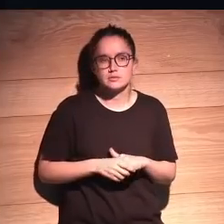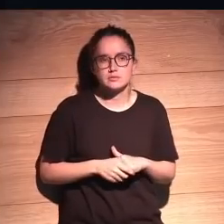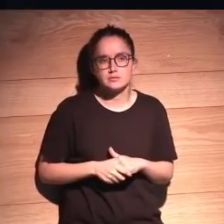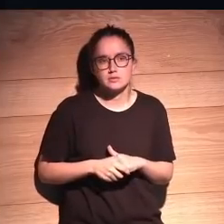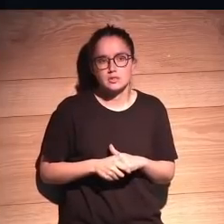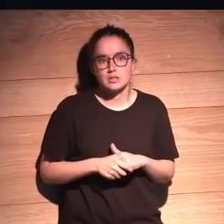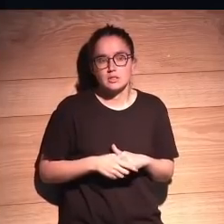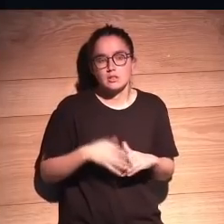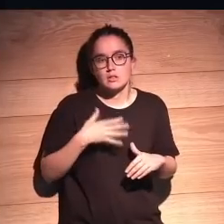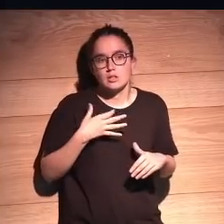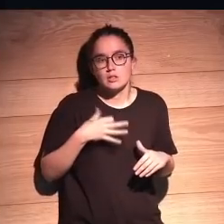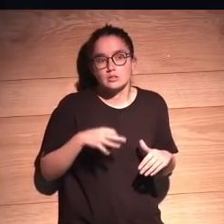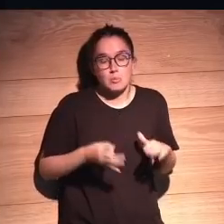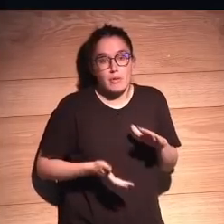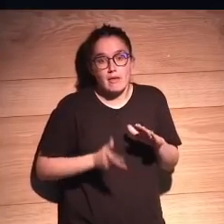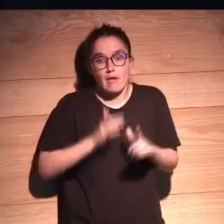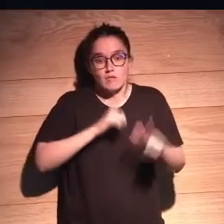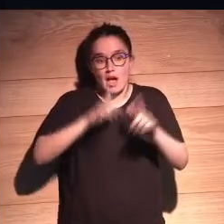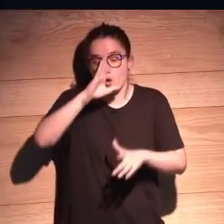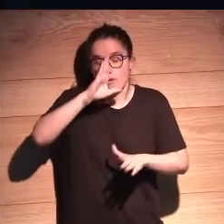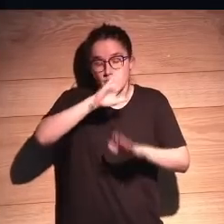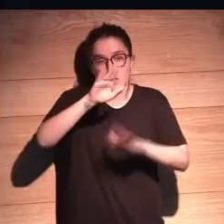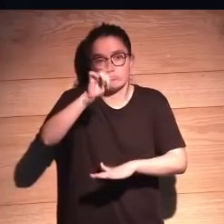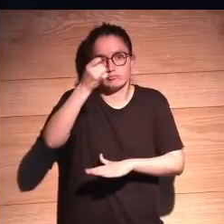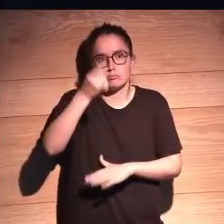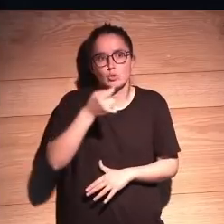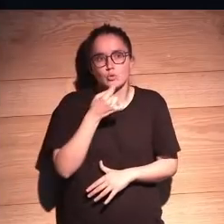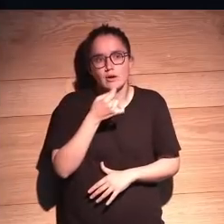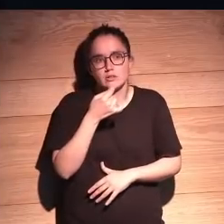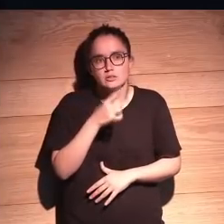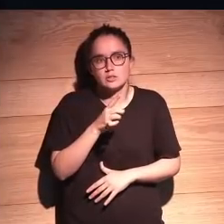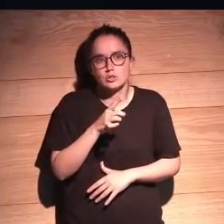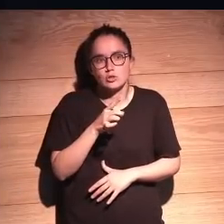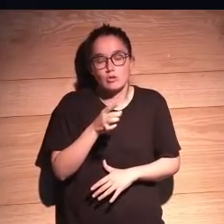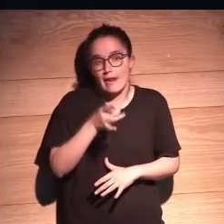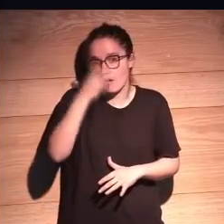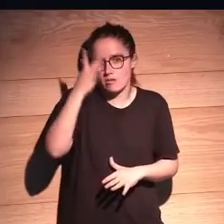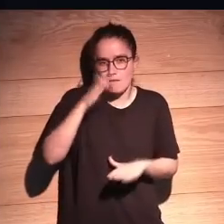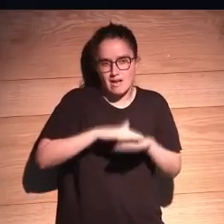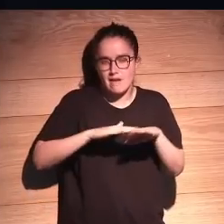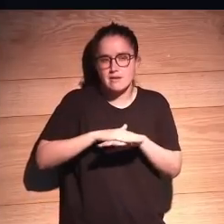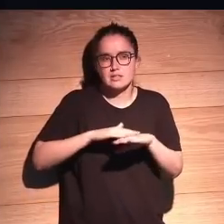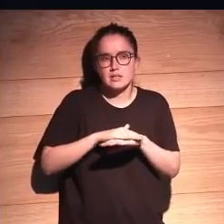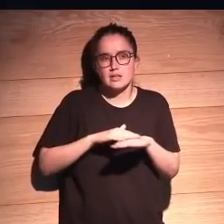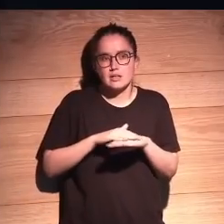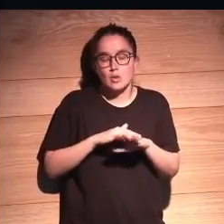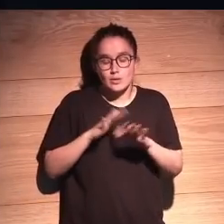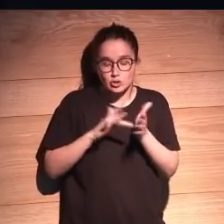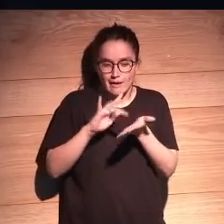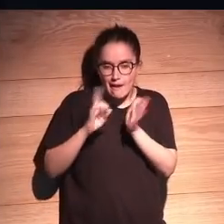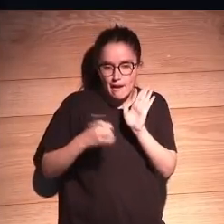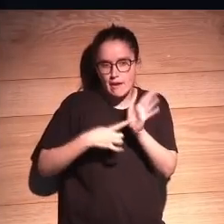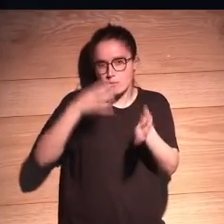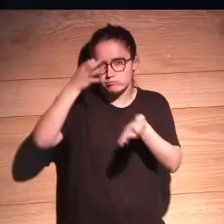¿vale? si se puede ir a la luna pues se va a la luna y ya está pero bueno tú le has dado al corazón de la idea o sea a la que toca legislar